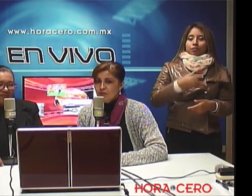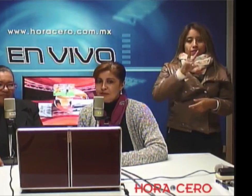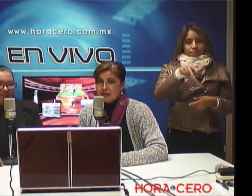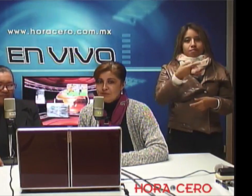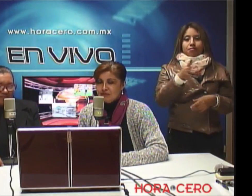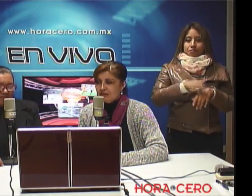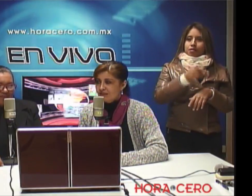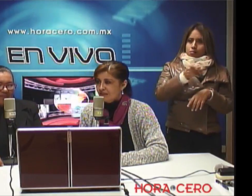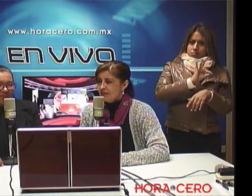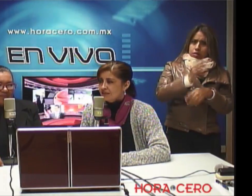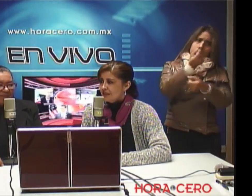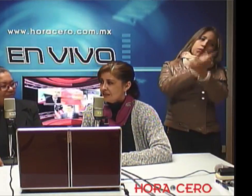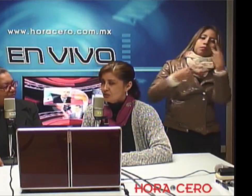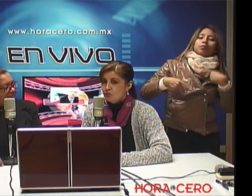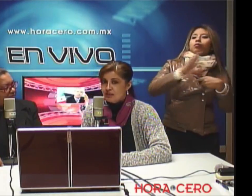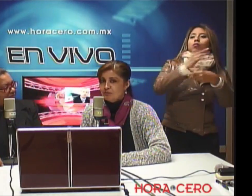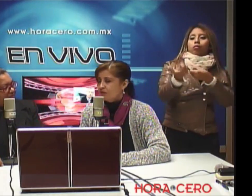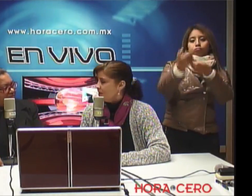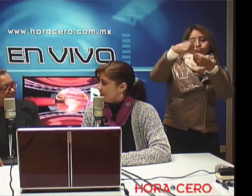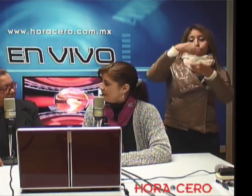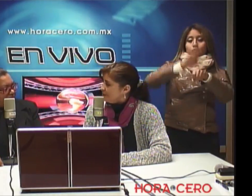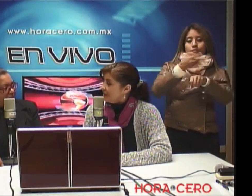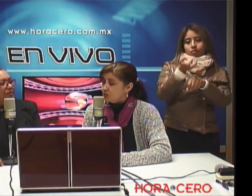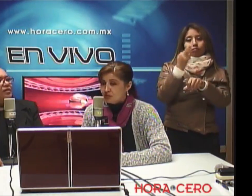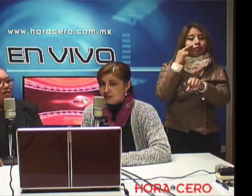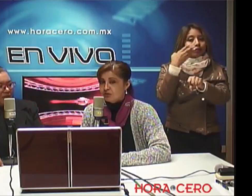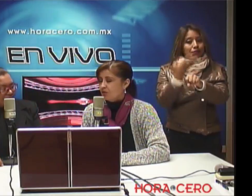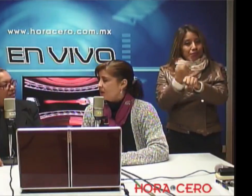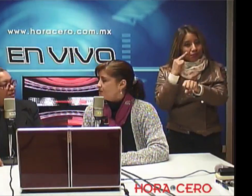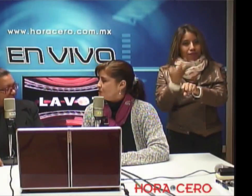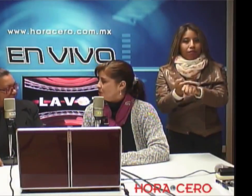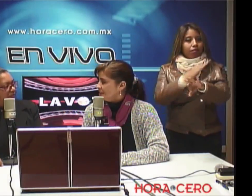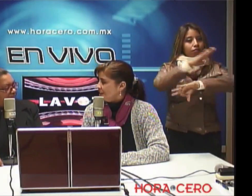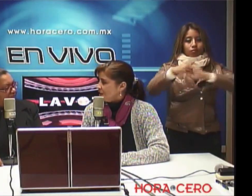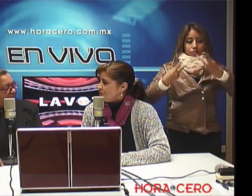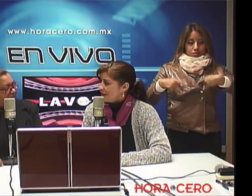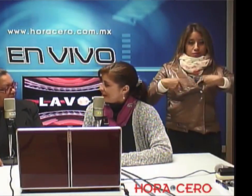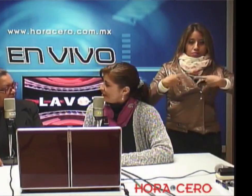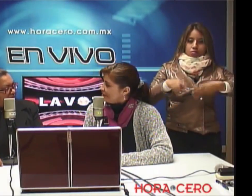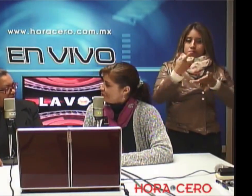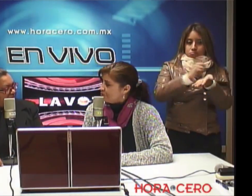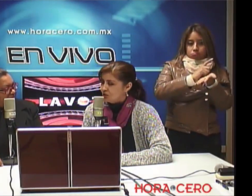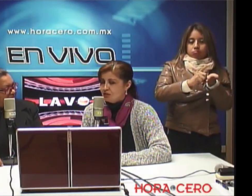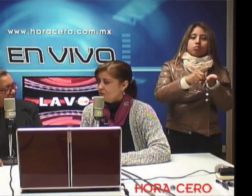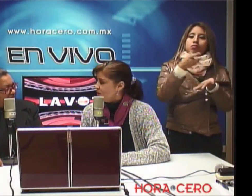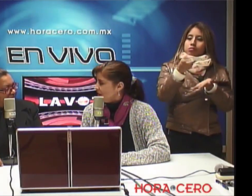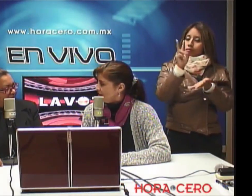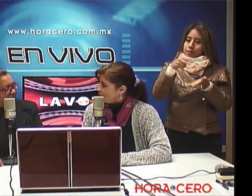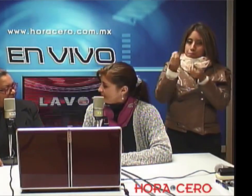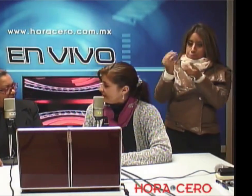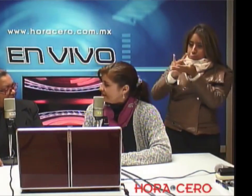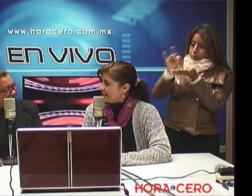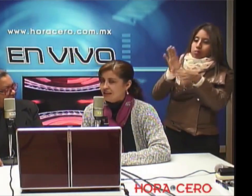acudir, pues para capacitarse, ya que es una responsabilidad civil, es un derecho de todas las personas. Y pues le agradecemos muchísimo